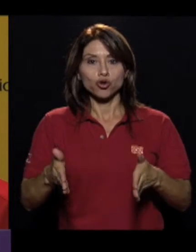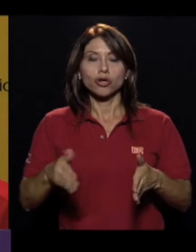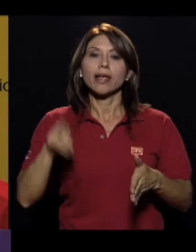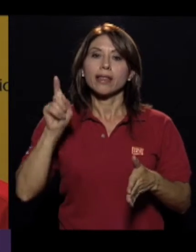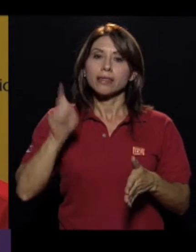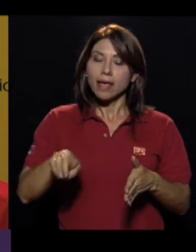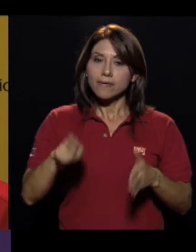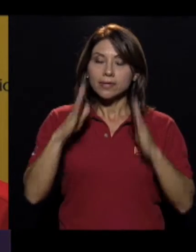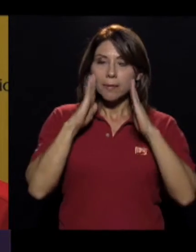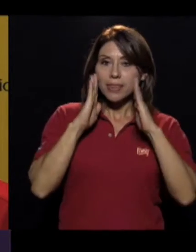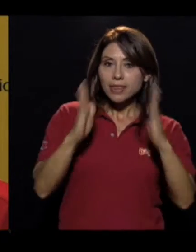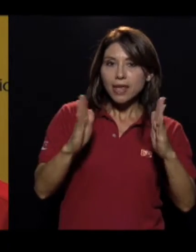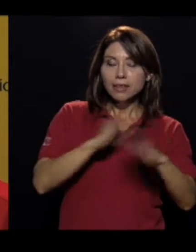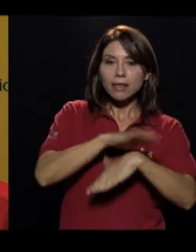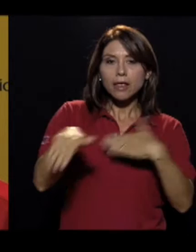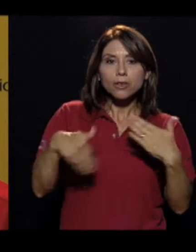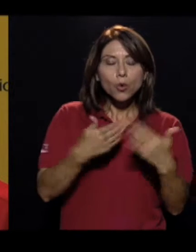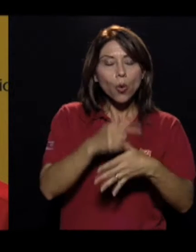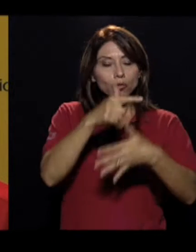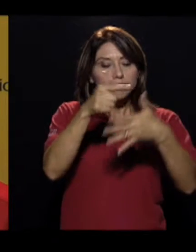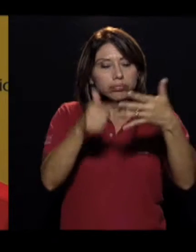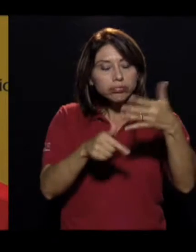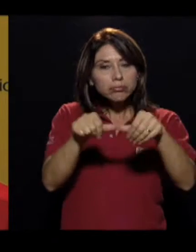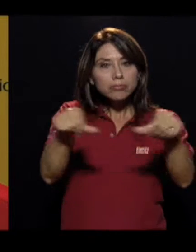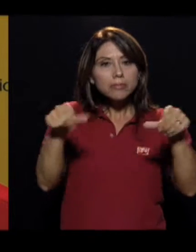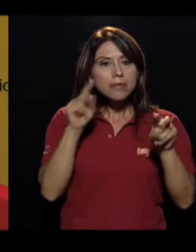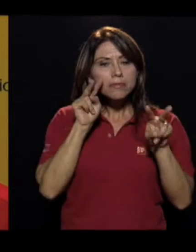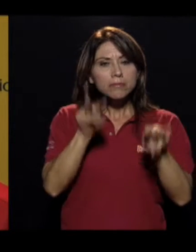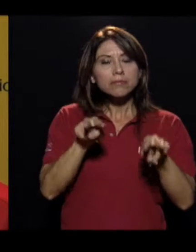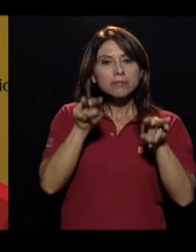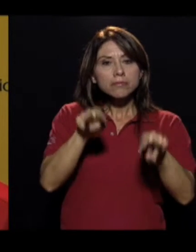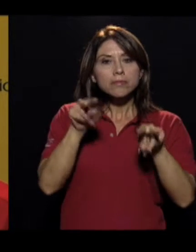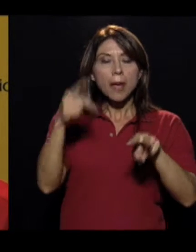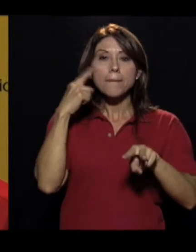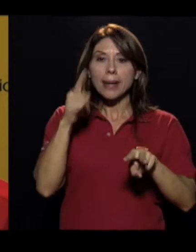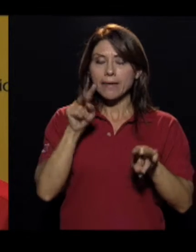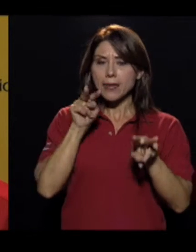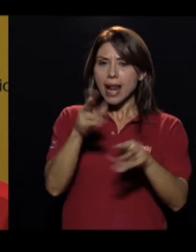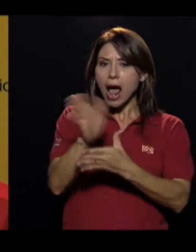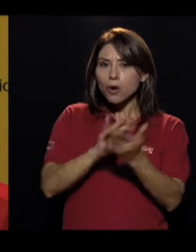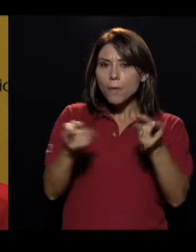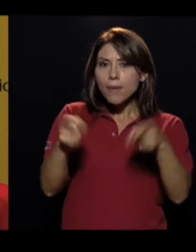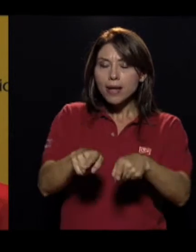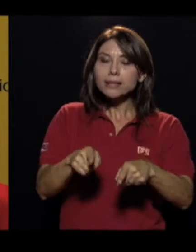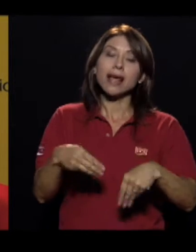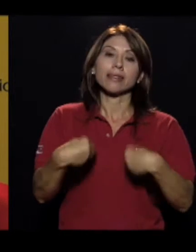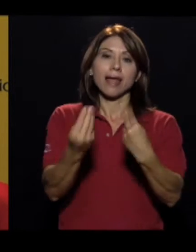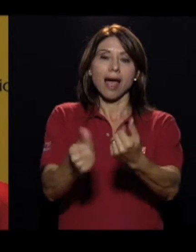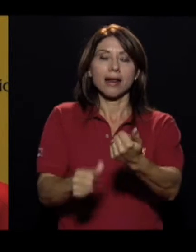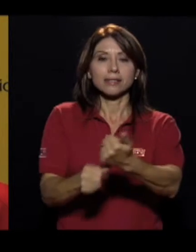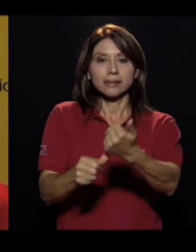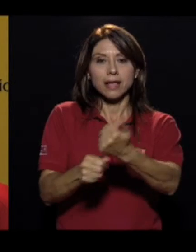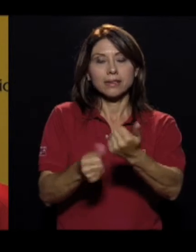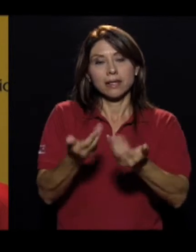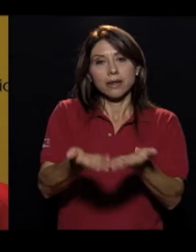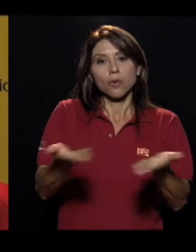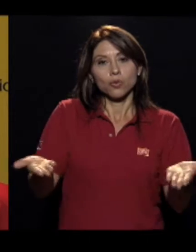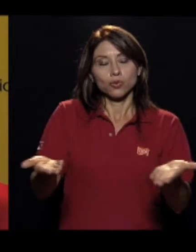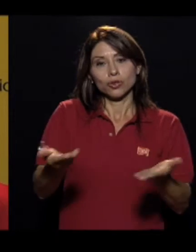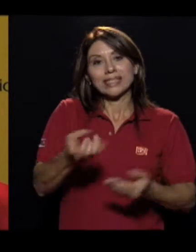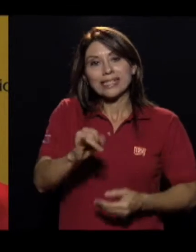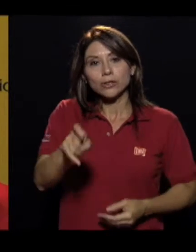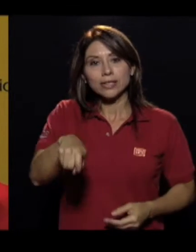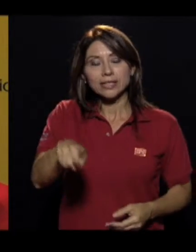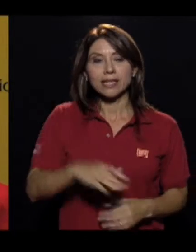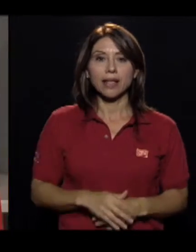tiene que estar pendiente de todas estas áreas para darle asistencia y darle recursos al jugador